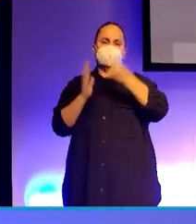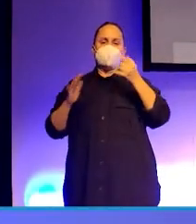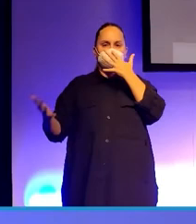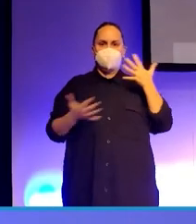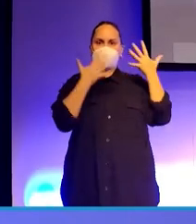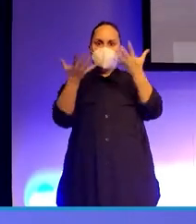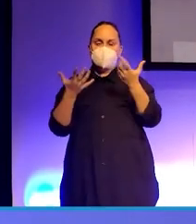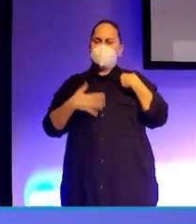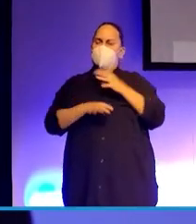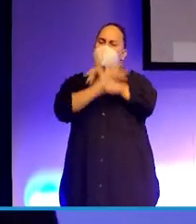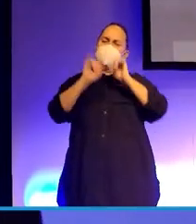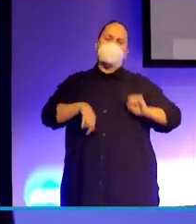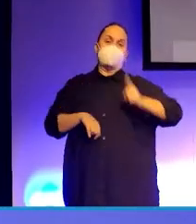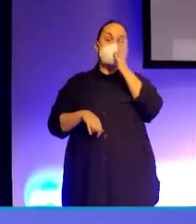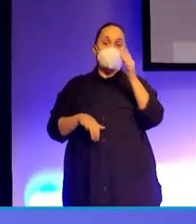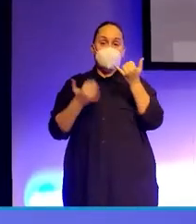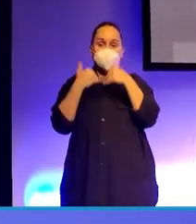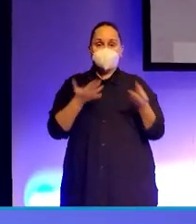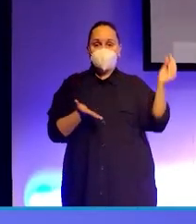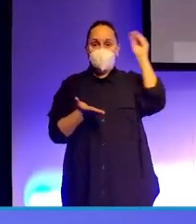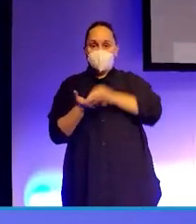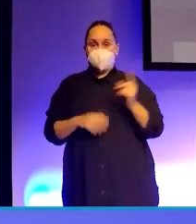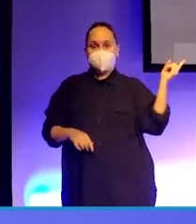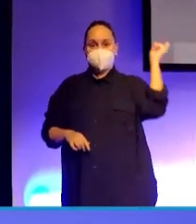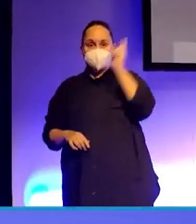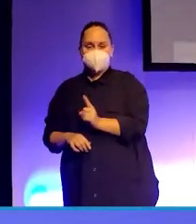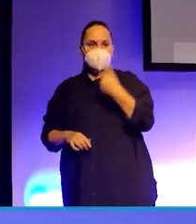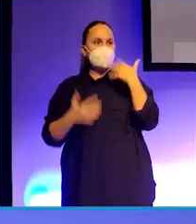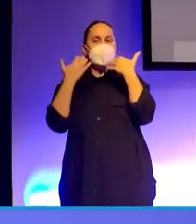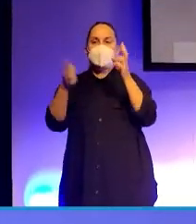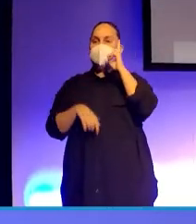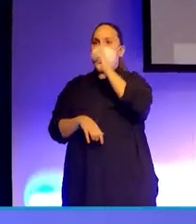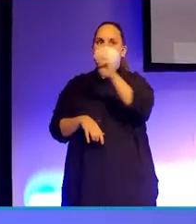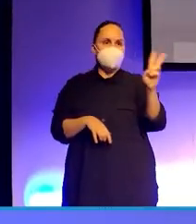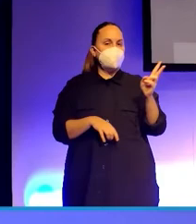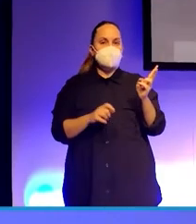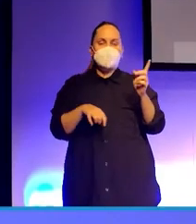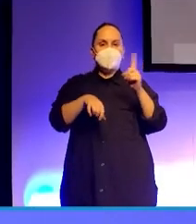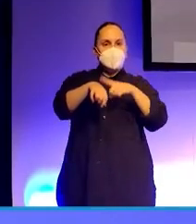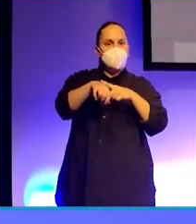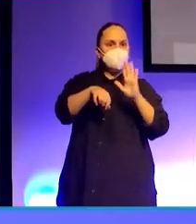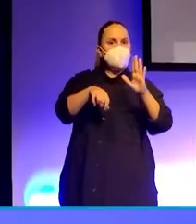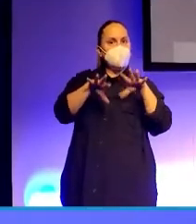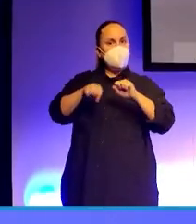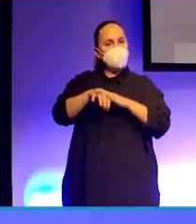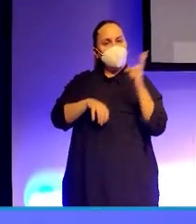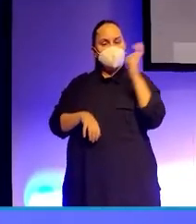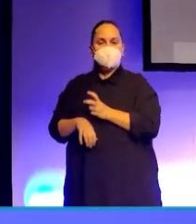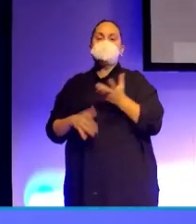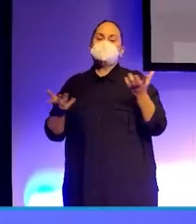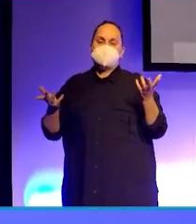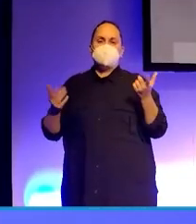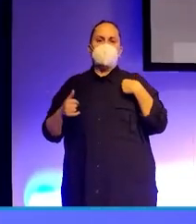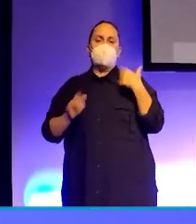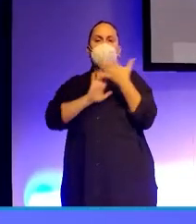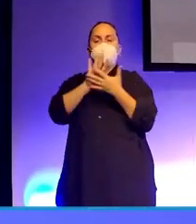Yo más feliz que todos porque estoy de vuelta en Tenerife. Muy feliz de verlos a todos hoy aquí, que encontraron un huequito para acompañarnos. Hoy no vengo a hablar